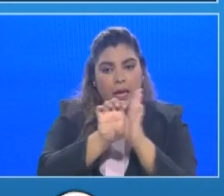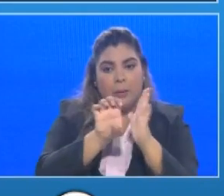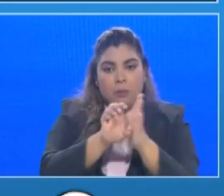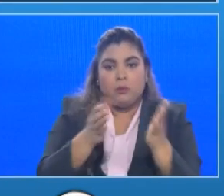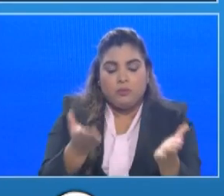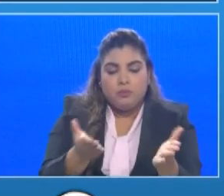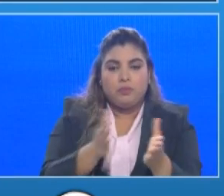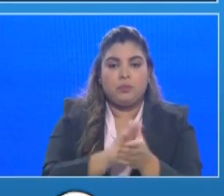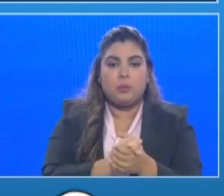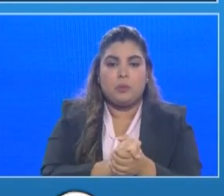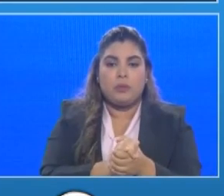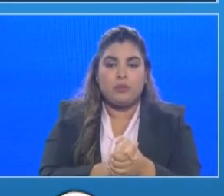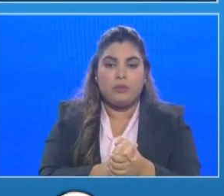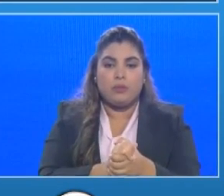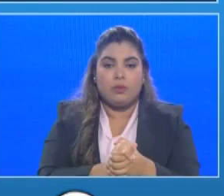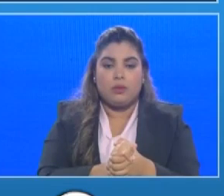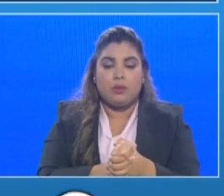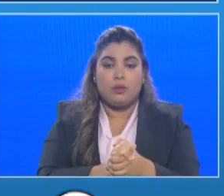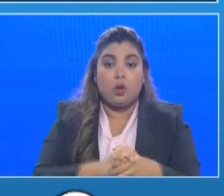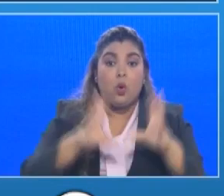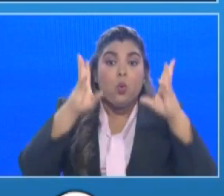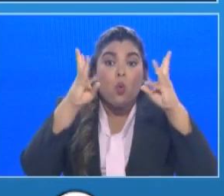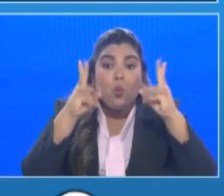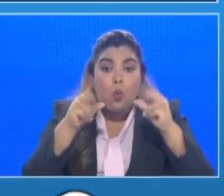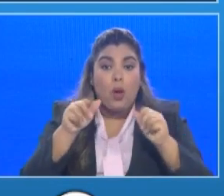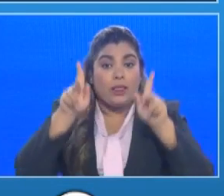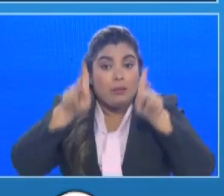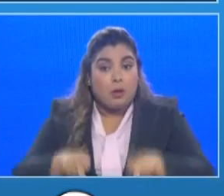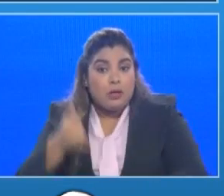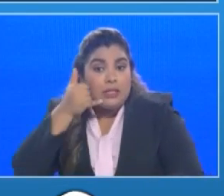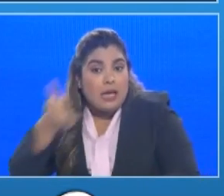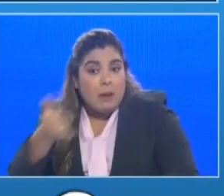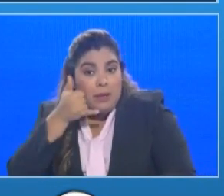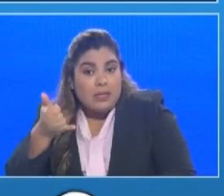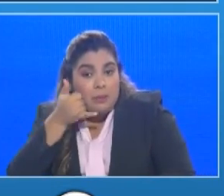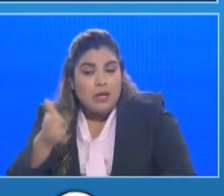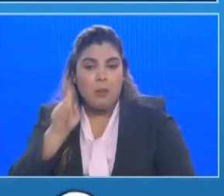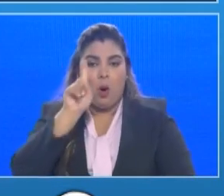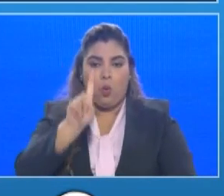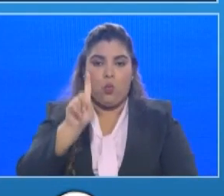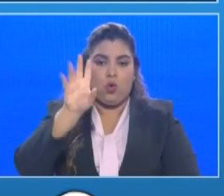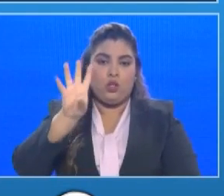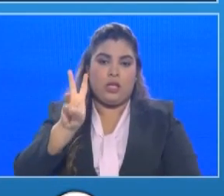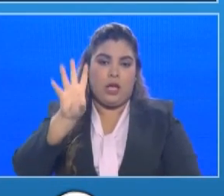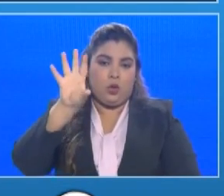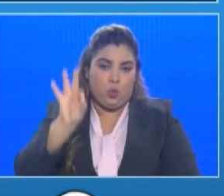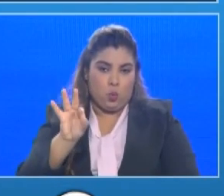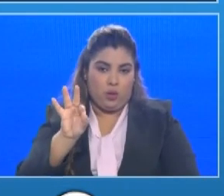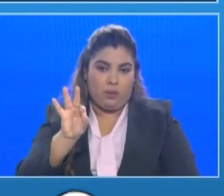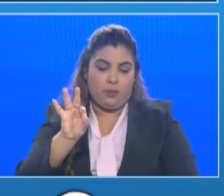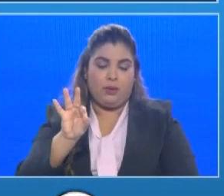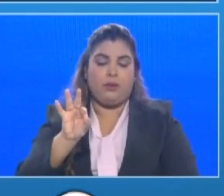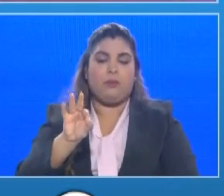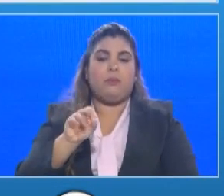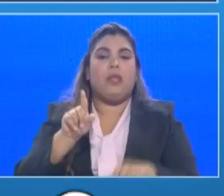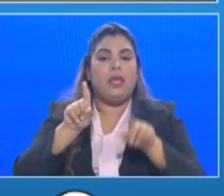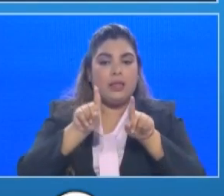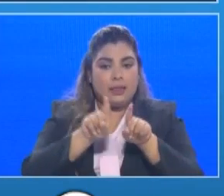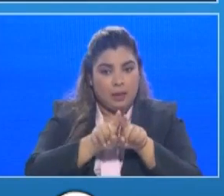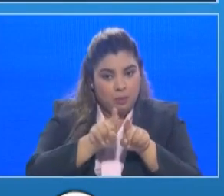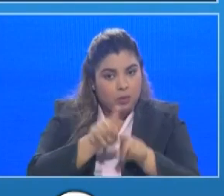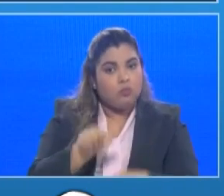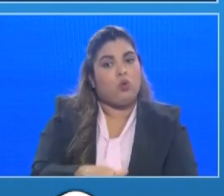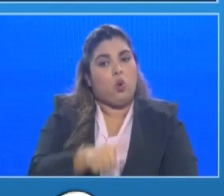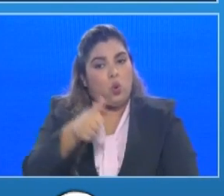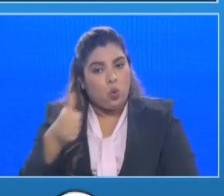número de llamadas que se tenga en el 169 por el otro lado también depende a